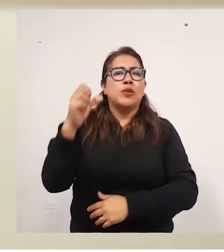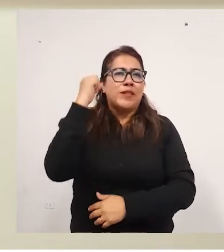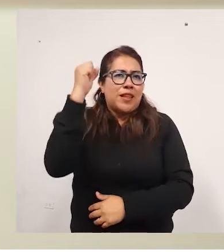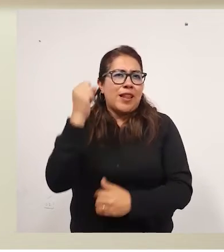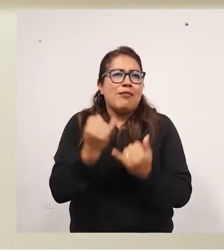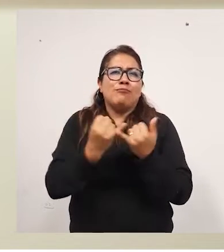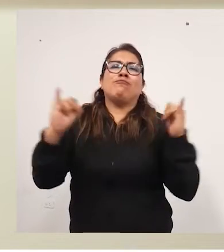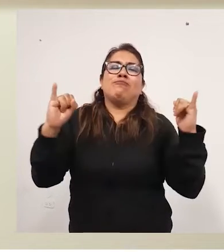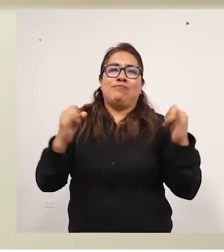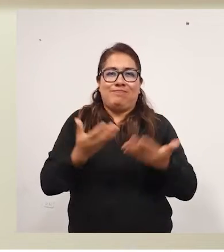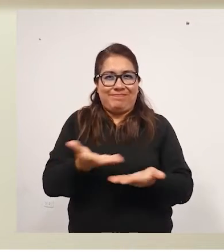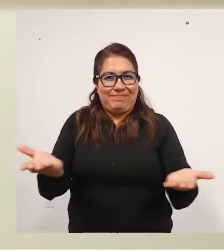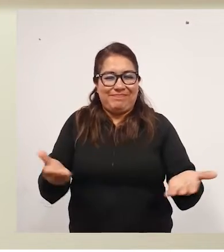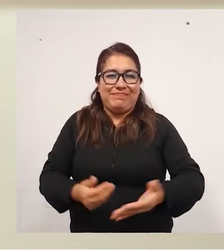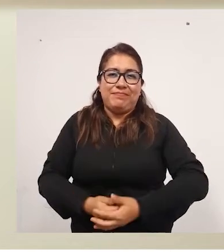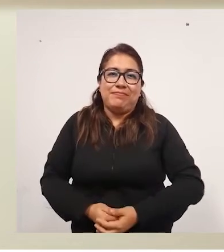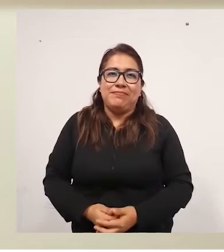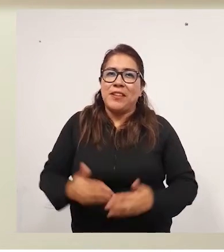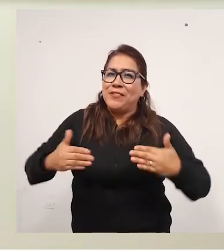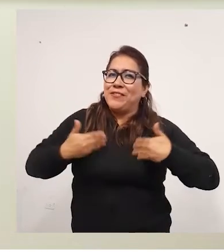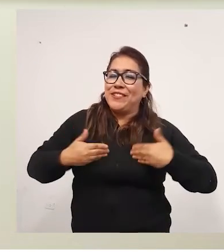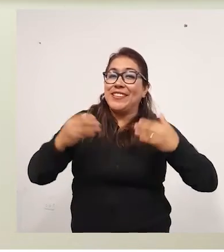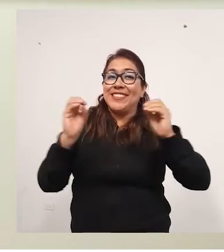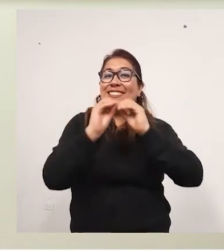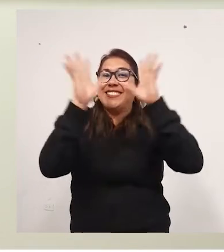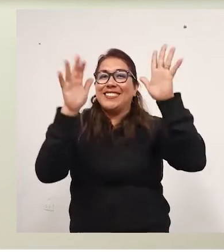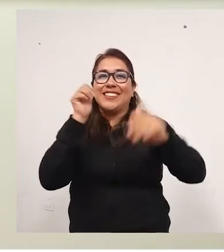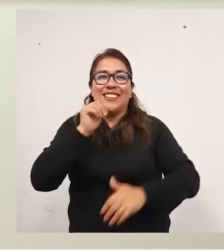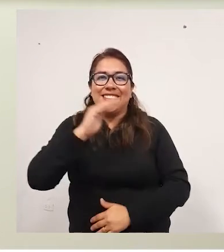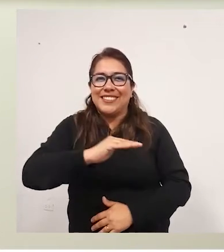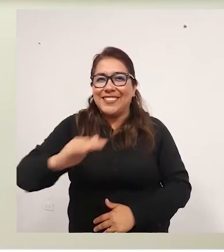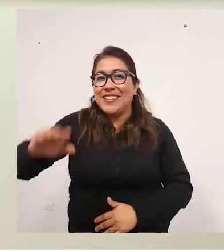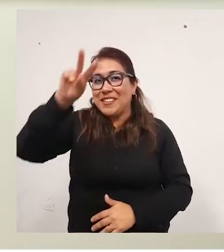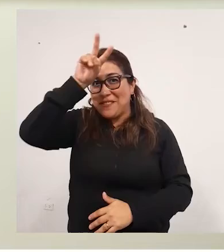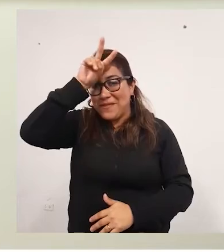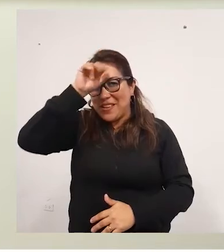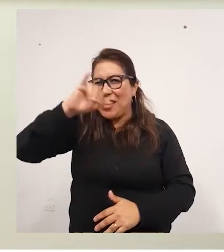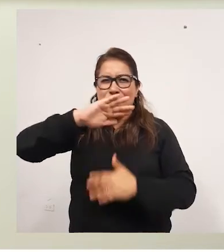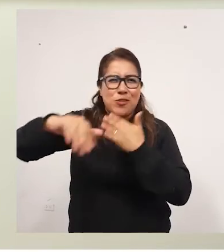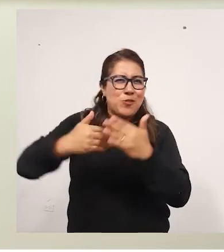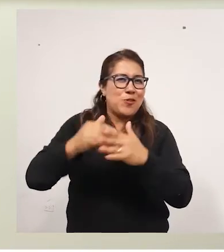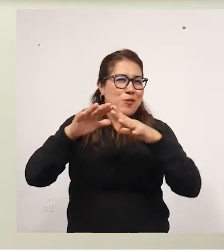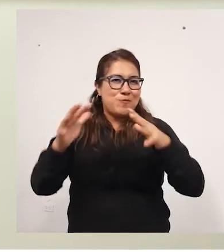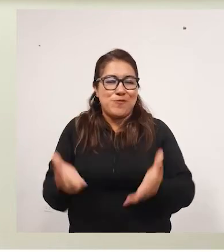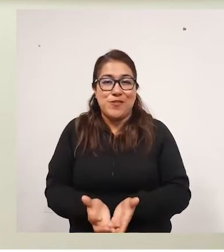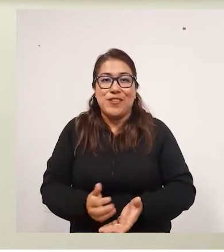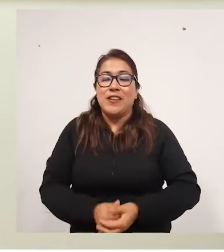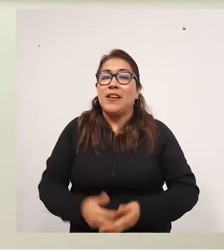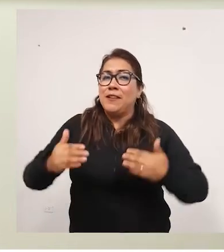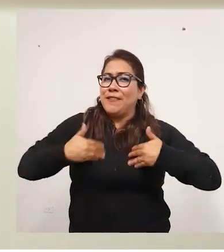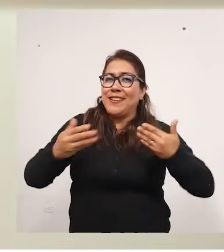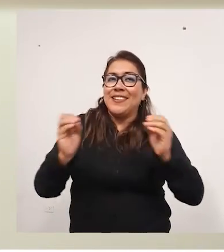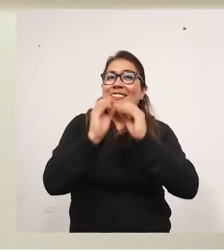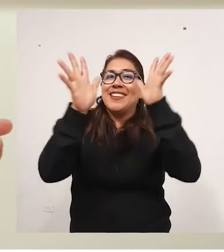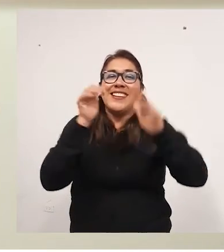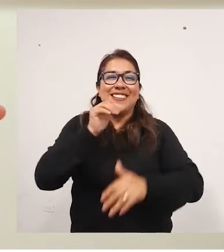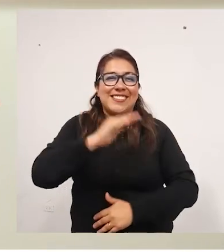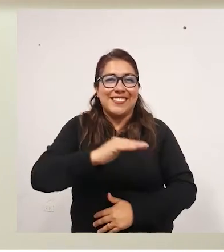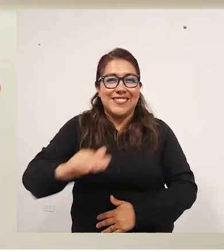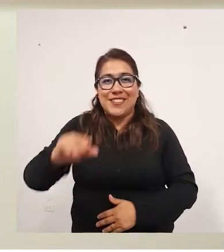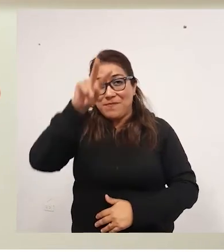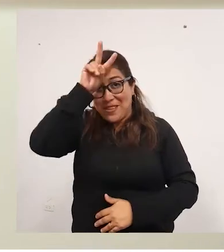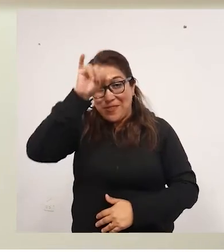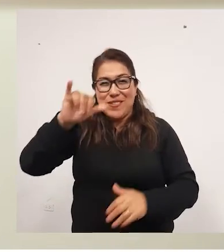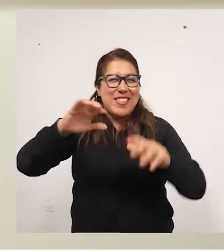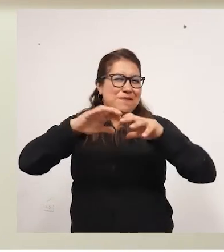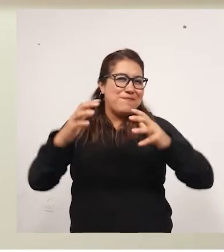con autonomía e independencia. ¡Feliz día a las niñas del Perú y del mundo! ¡Feliz día